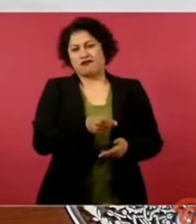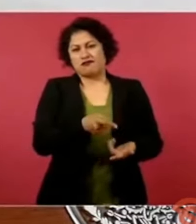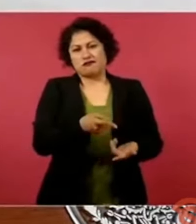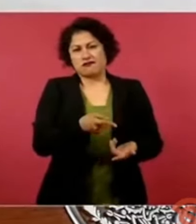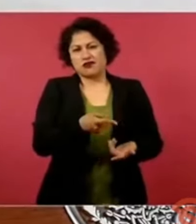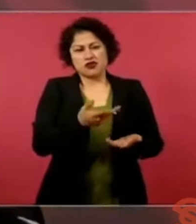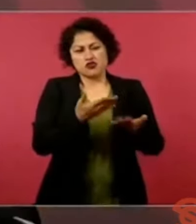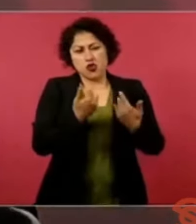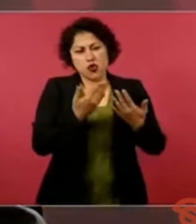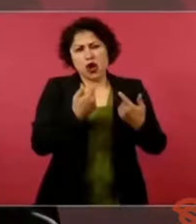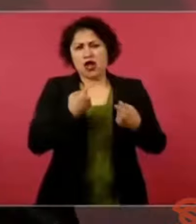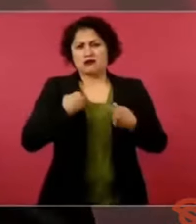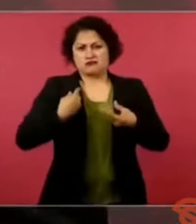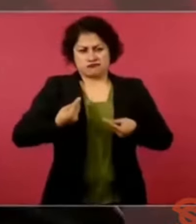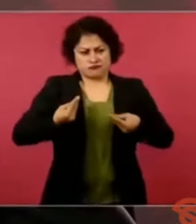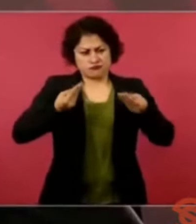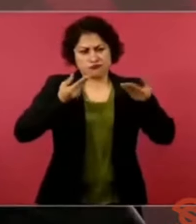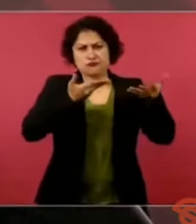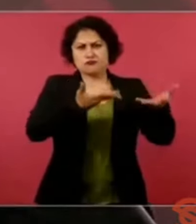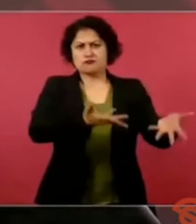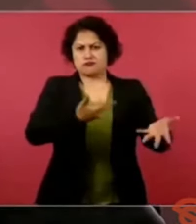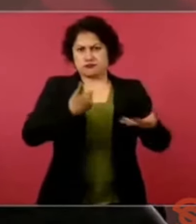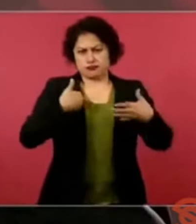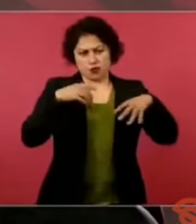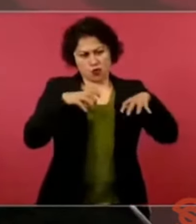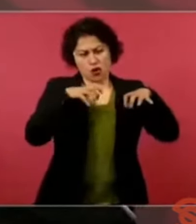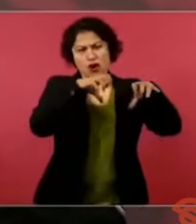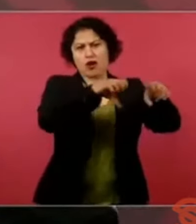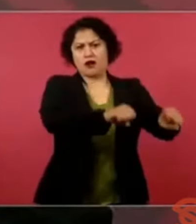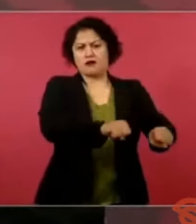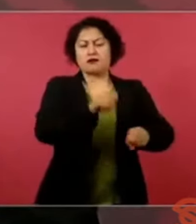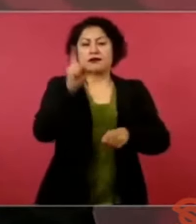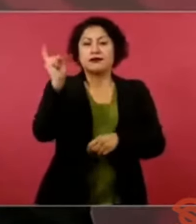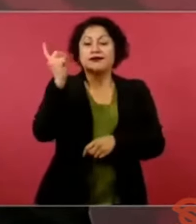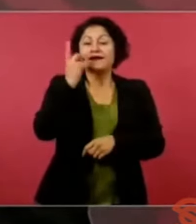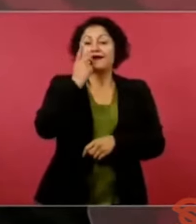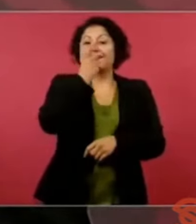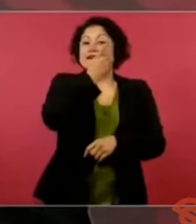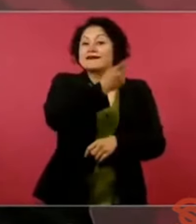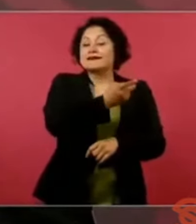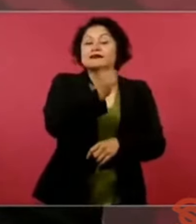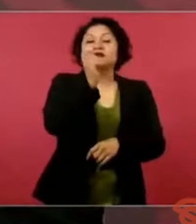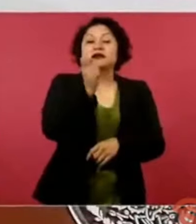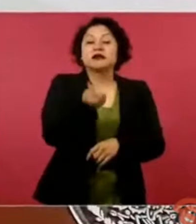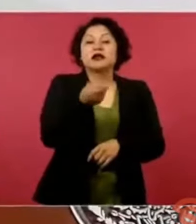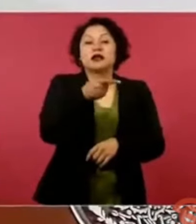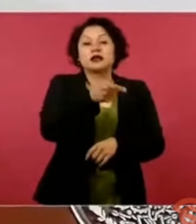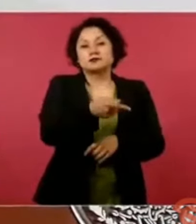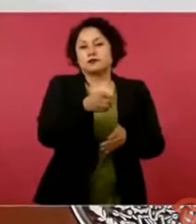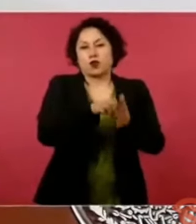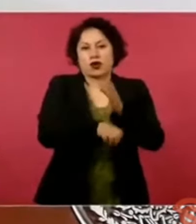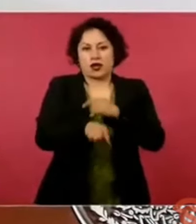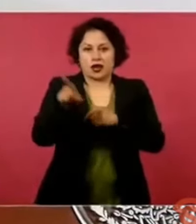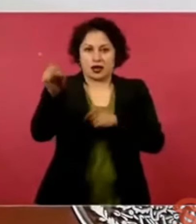tiene que decir que la religión prehispánica,